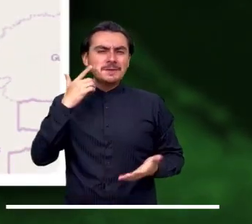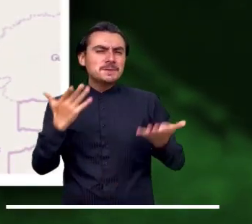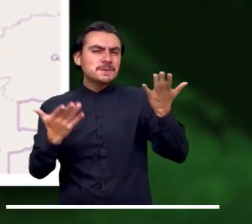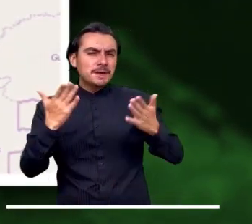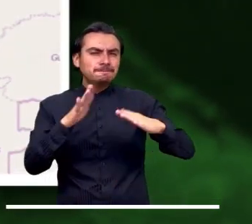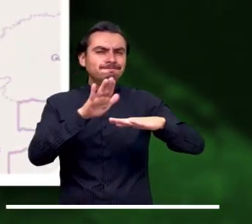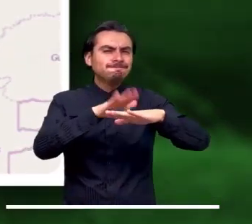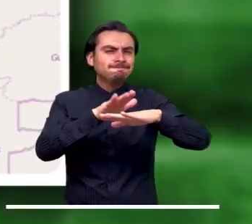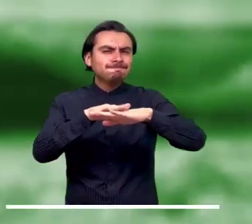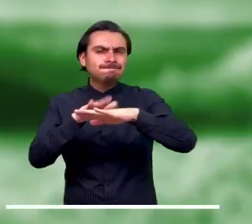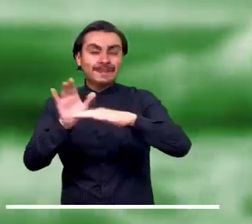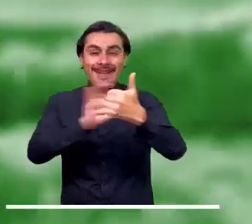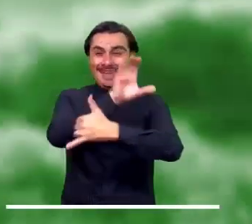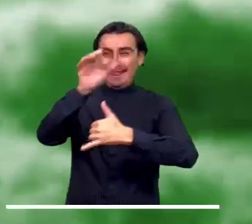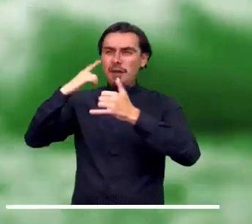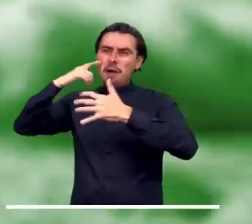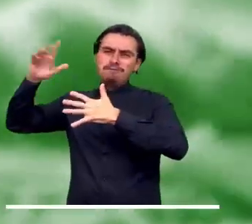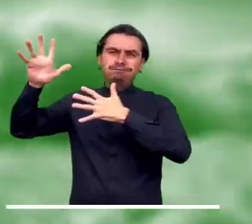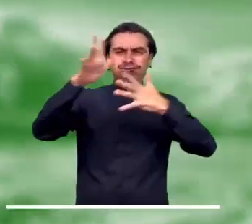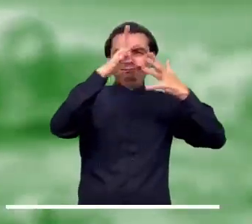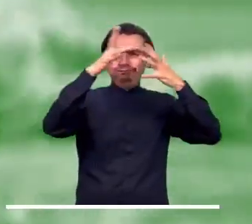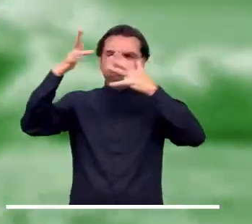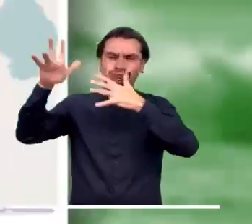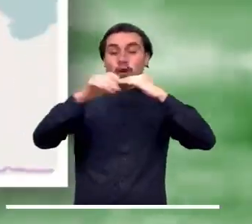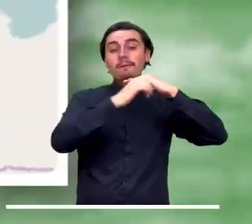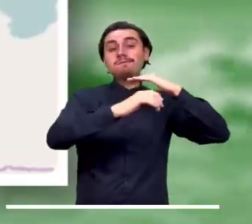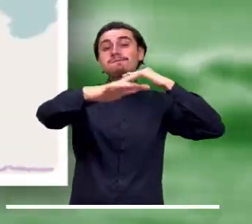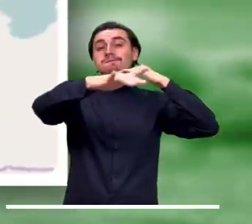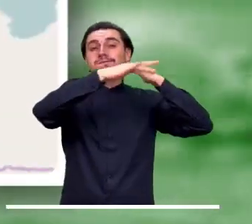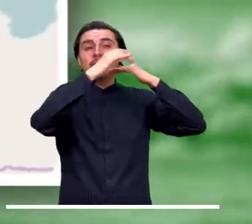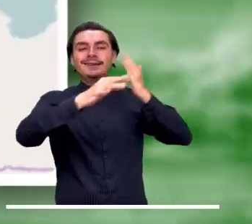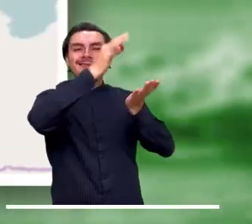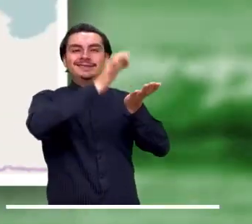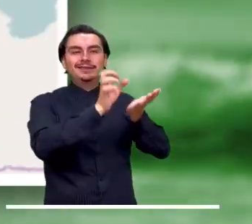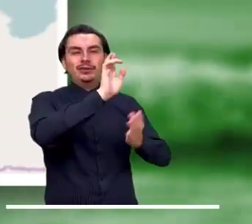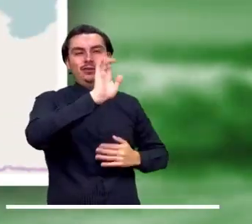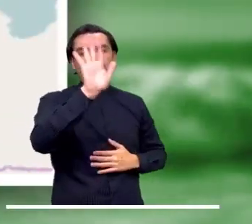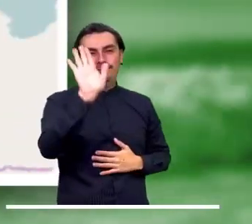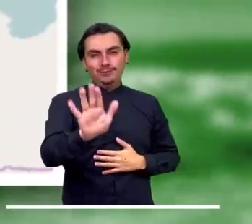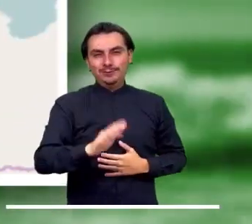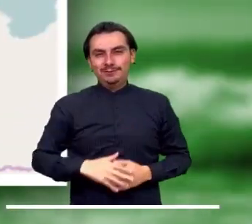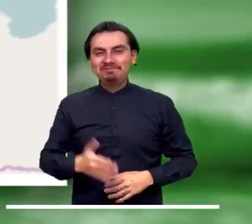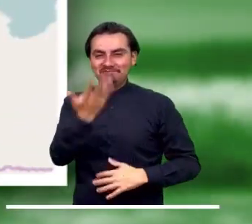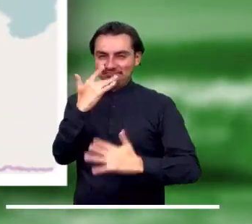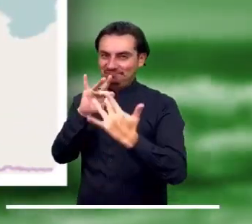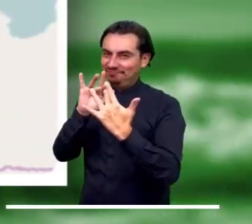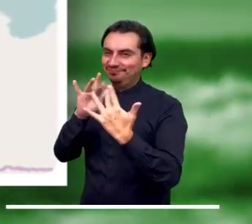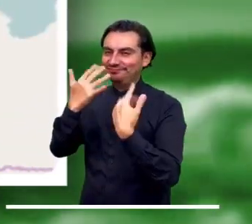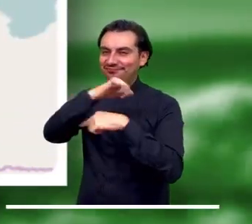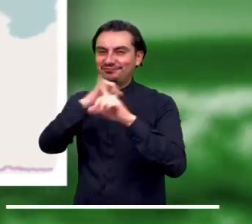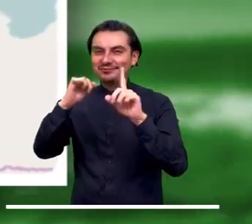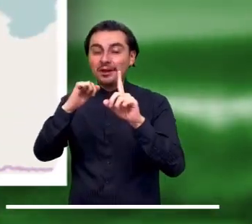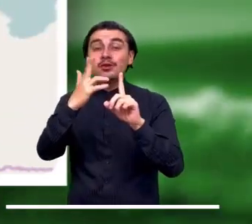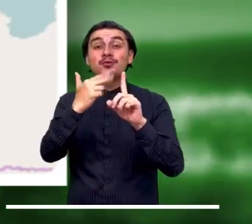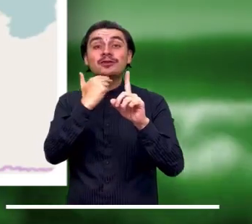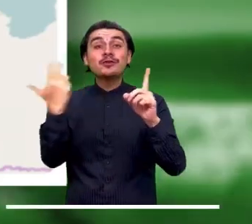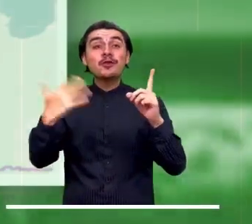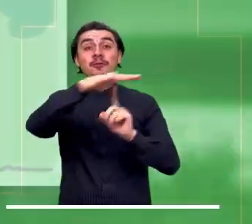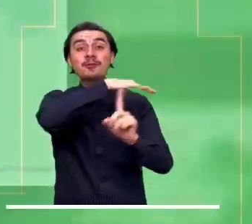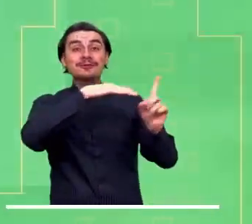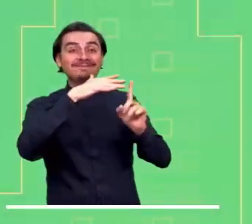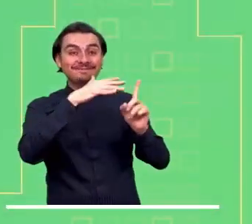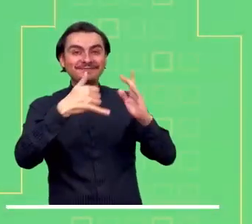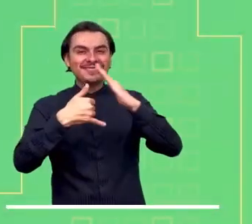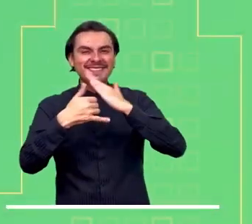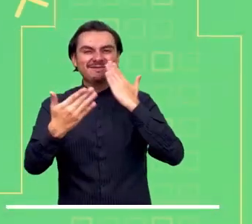Casanare, Arauca, Meta y Putumayo. Alerta naranja por valores moderados de viento y oleaje en el centro del mar